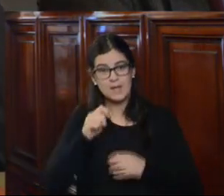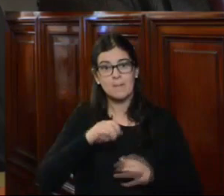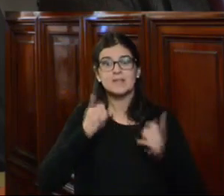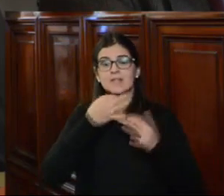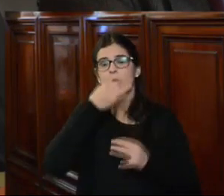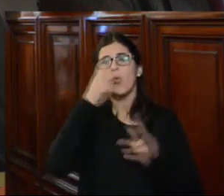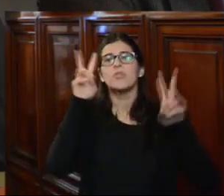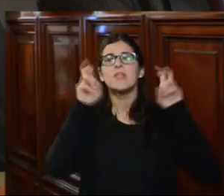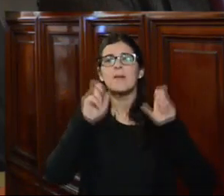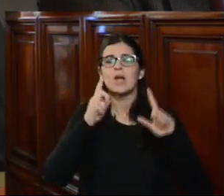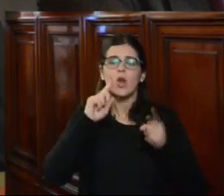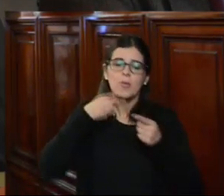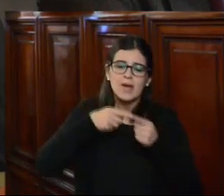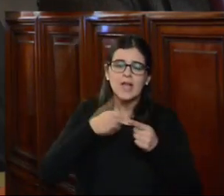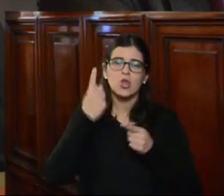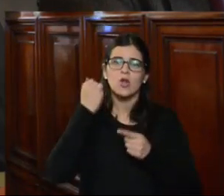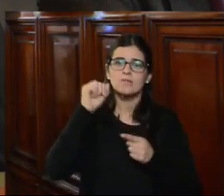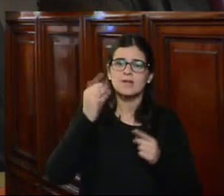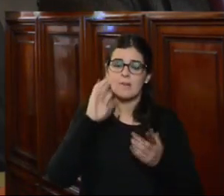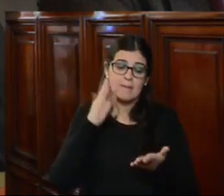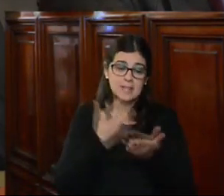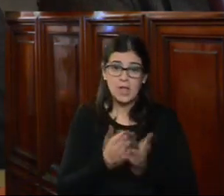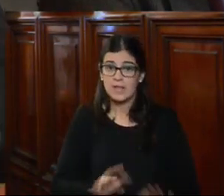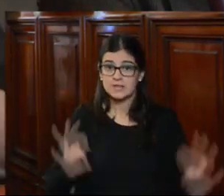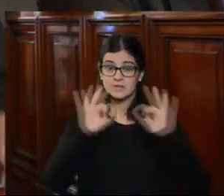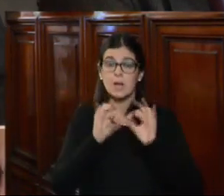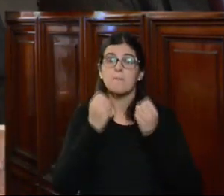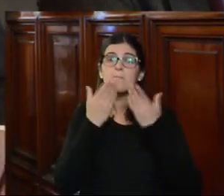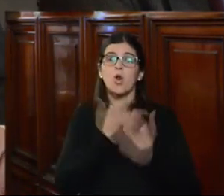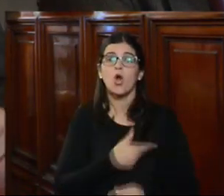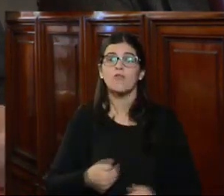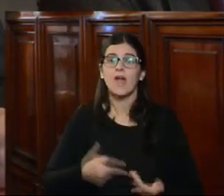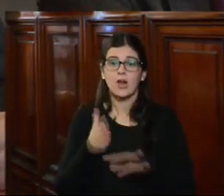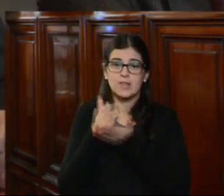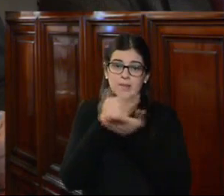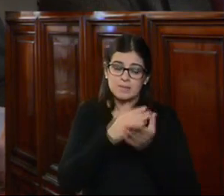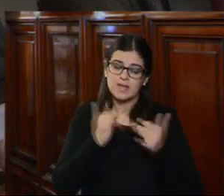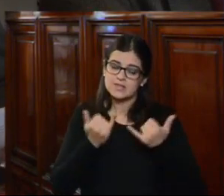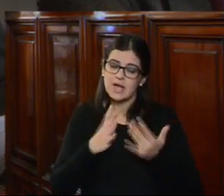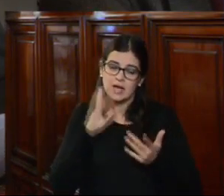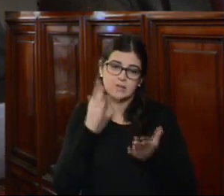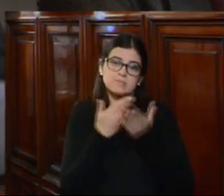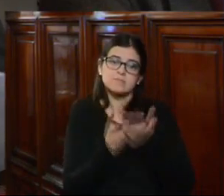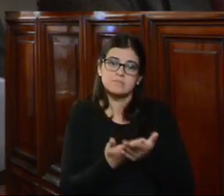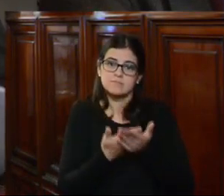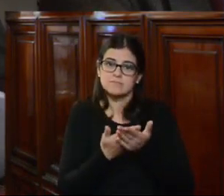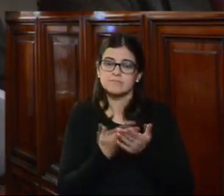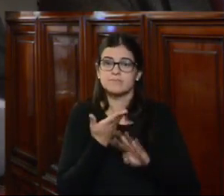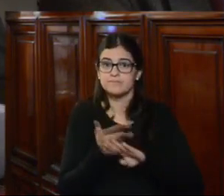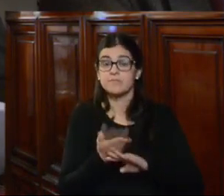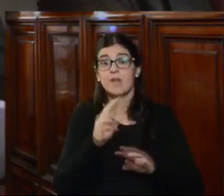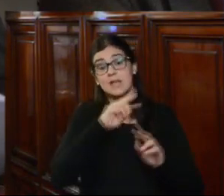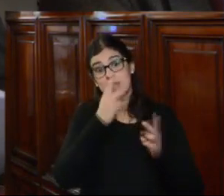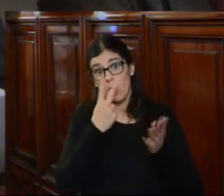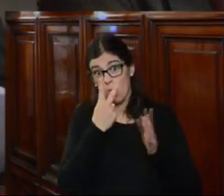a un tema que no era objeto de litigio ya que no había sido planteado por el gobierno departamental que presentó la acción de amparo. En segundo